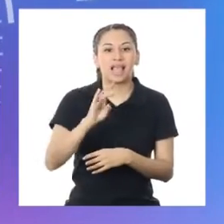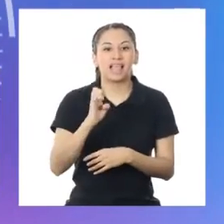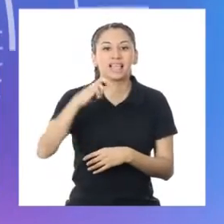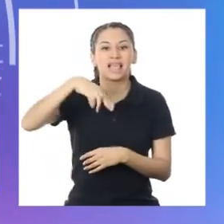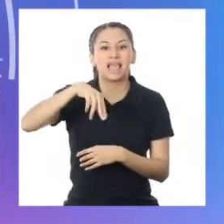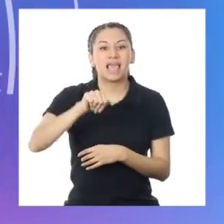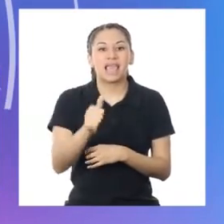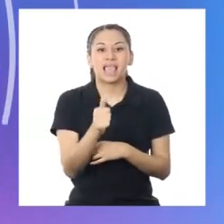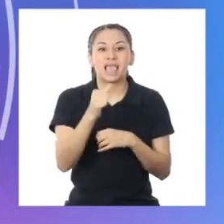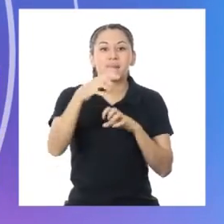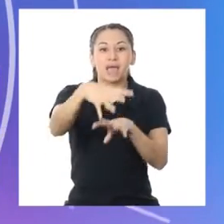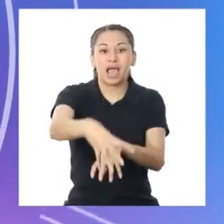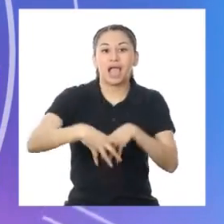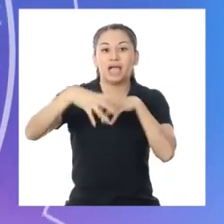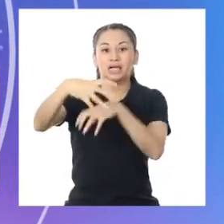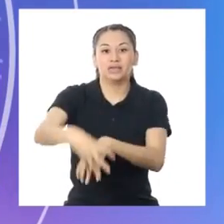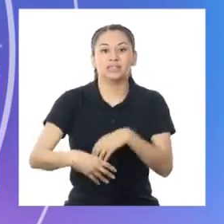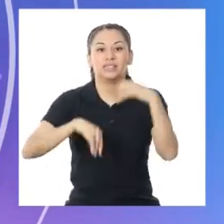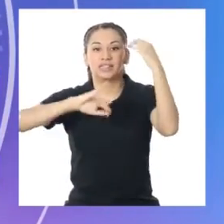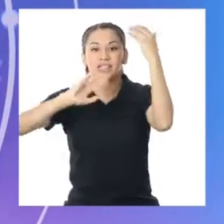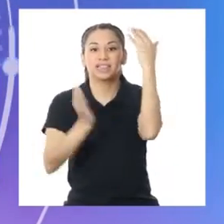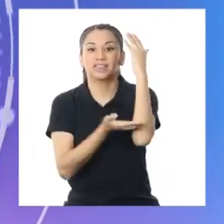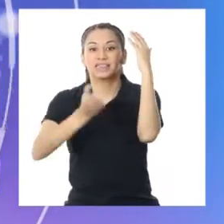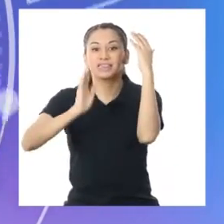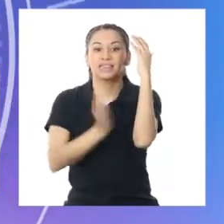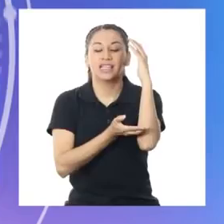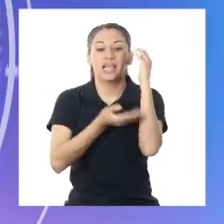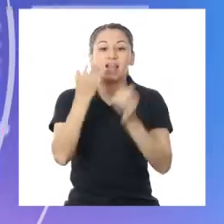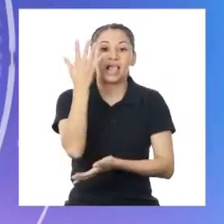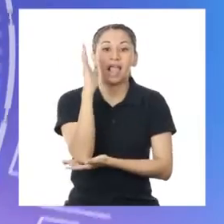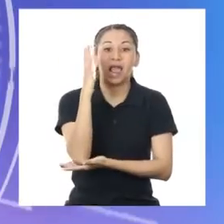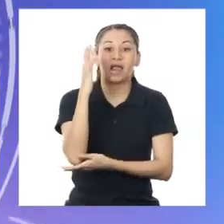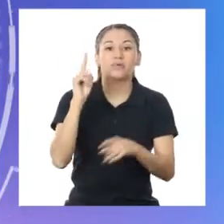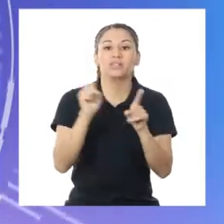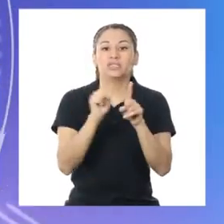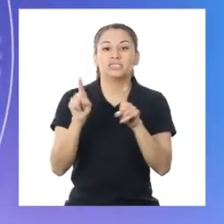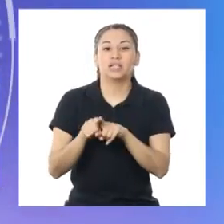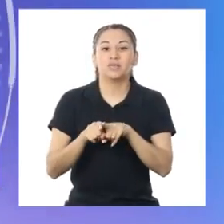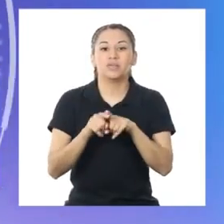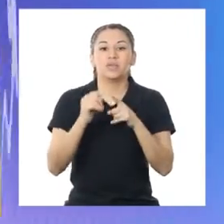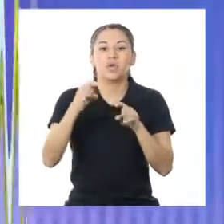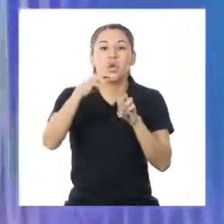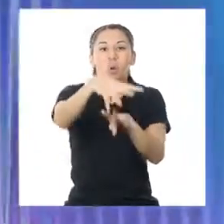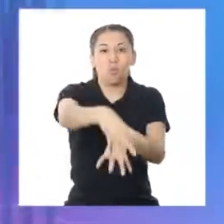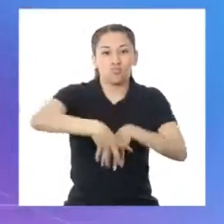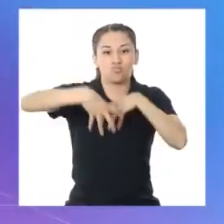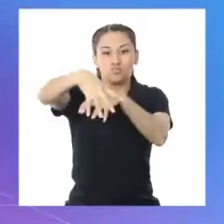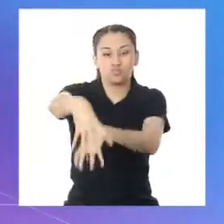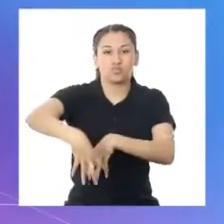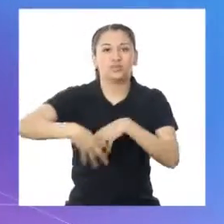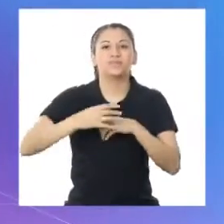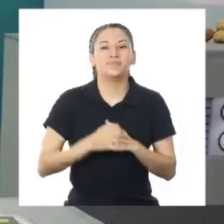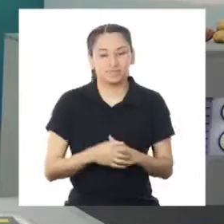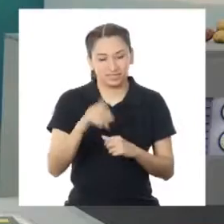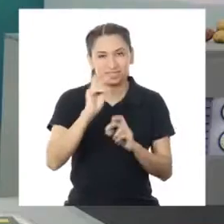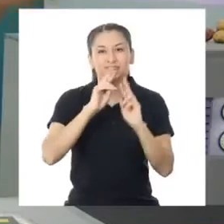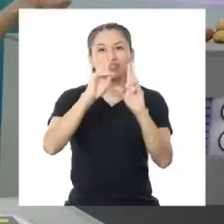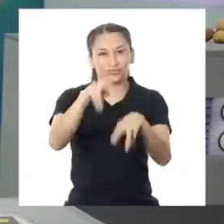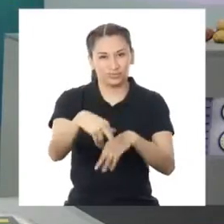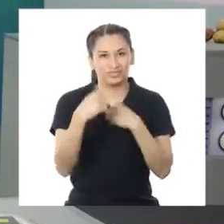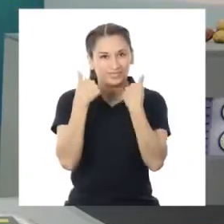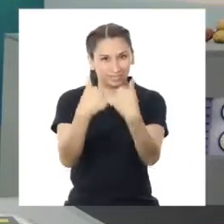agrícola, la tala de árboles y los monocultivos. Respuesta correcta.